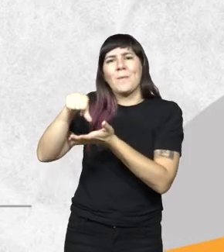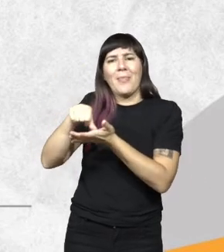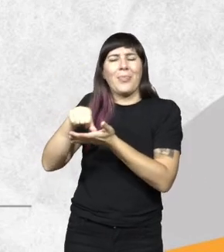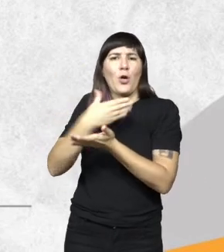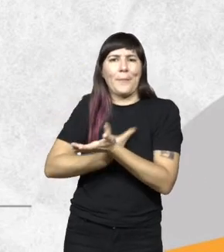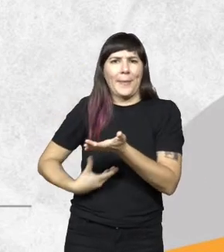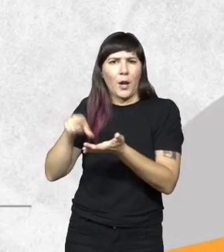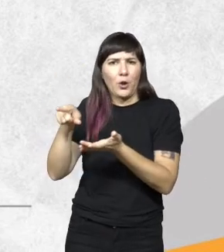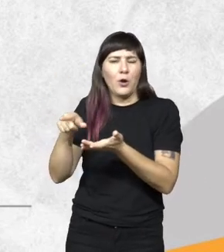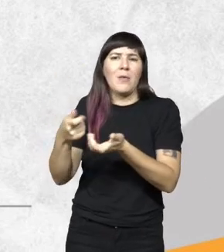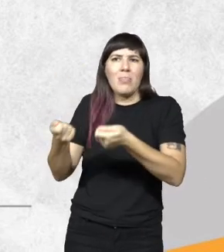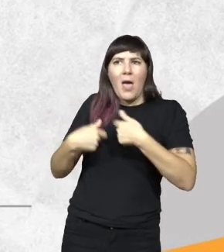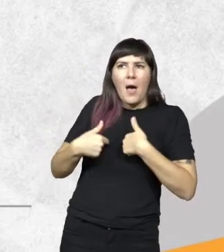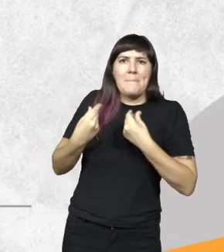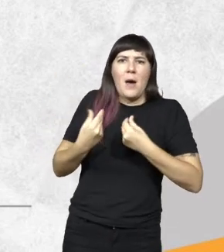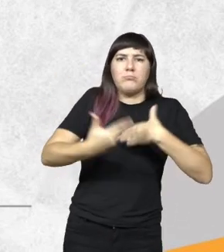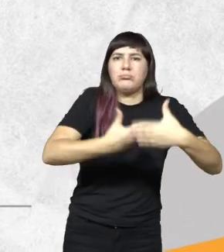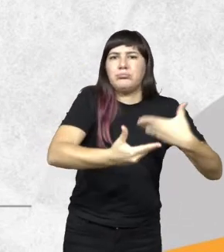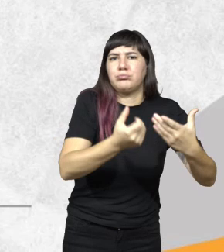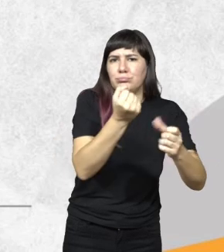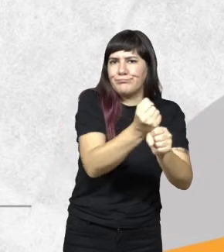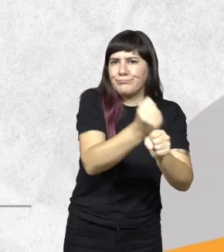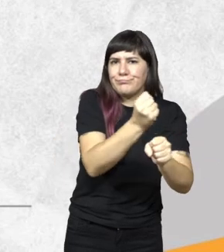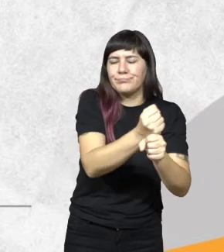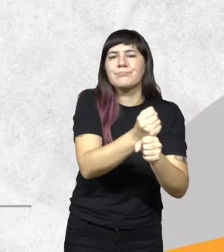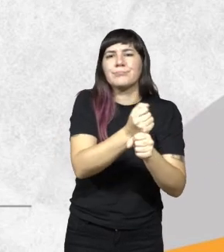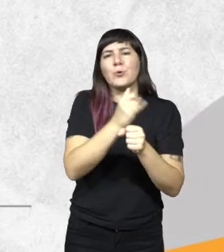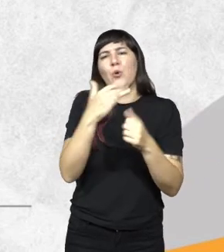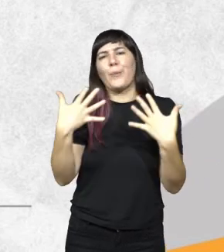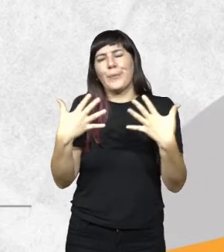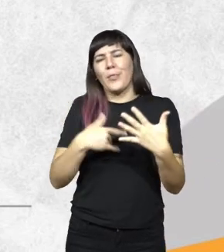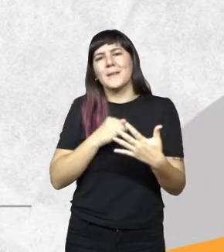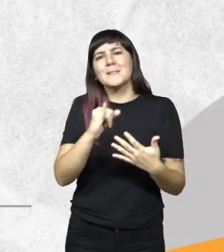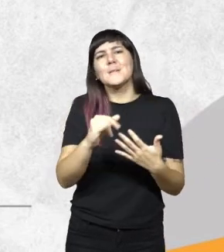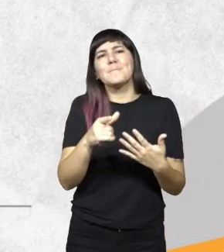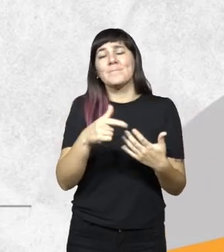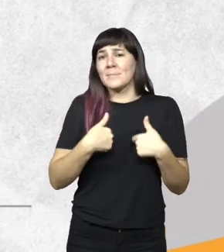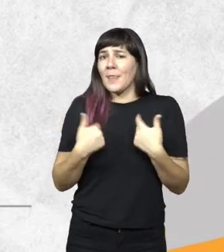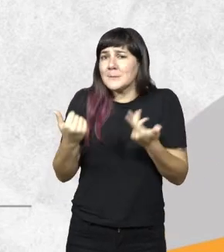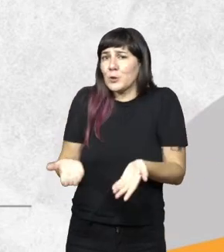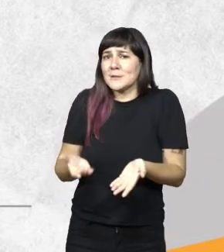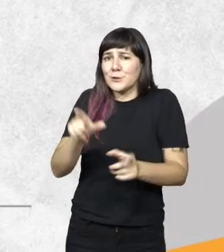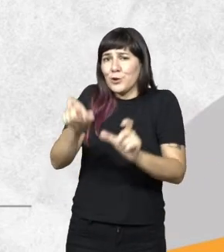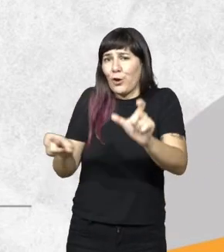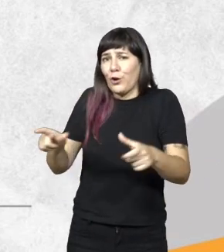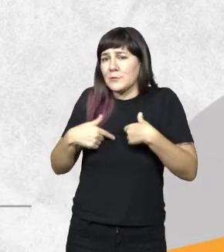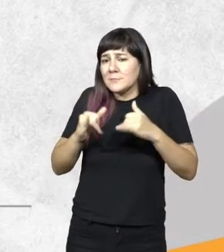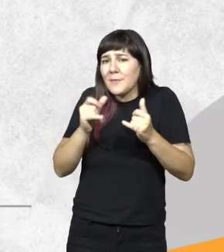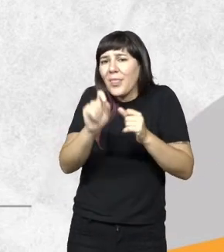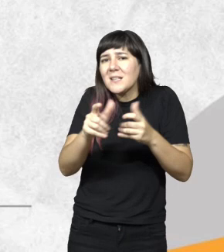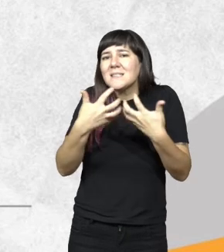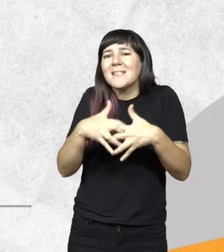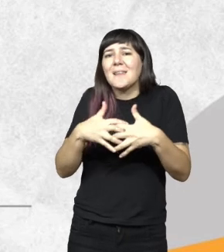nuevos elementos para poder llevar a cabo esta creación y obviamente como decimos nosotros ponernos a disposición de la ciudadanía del sistema